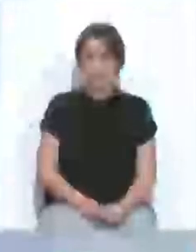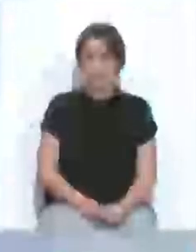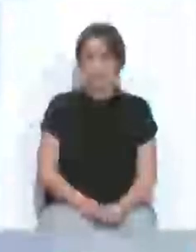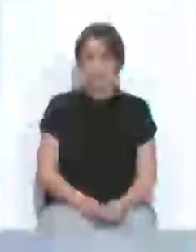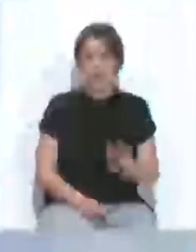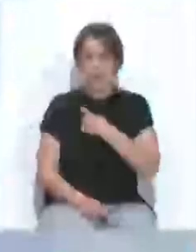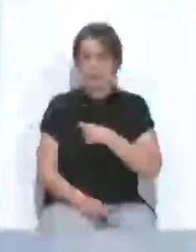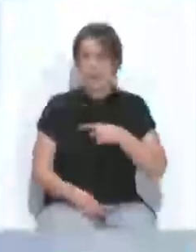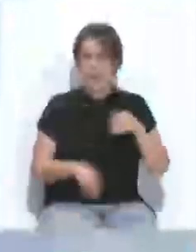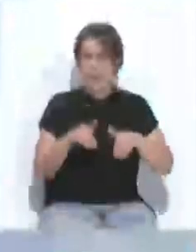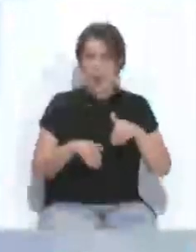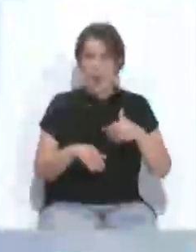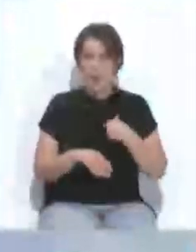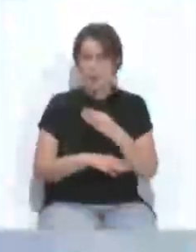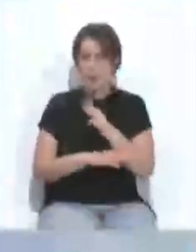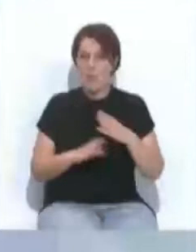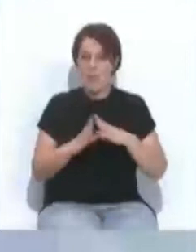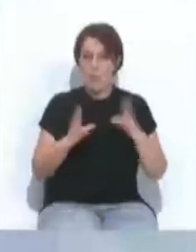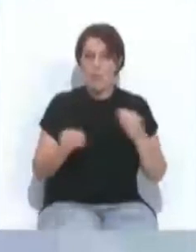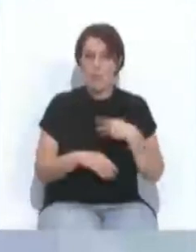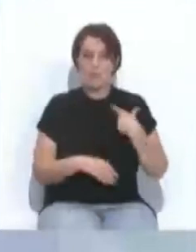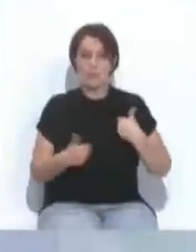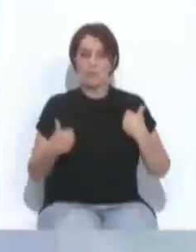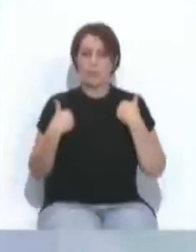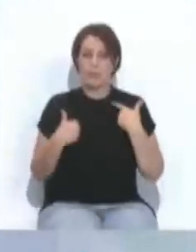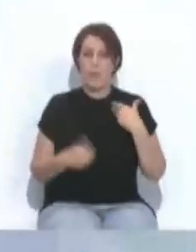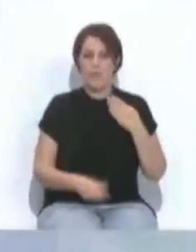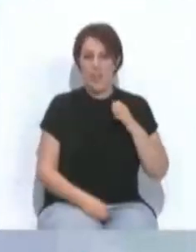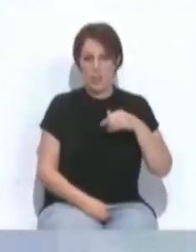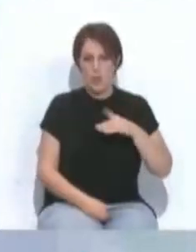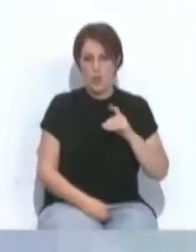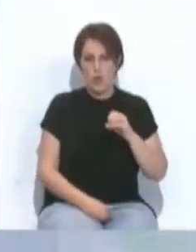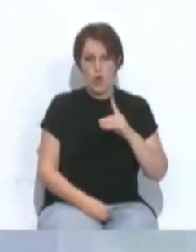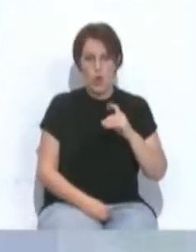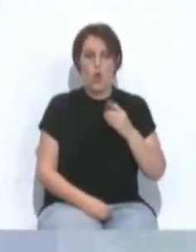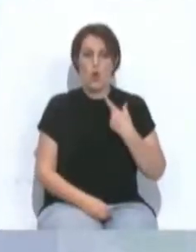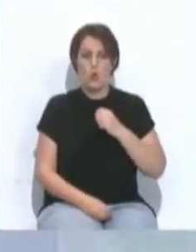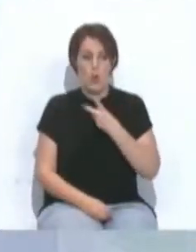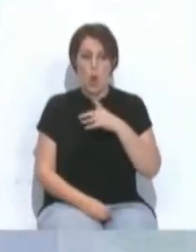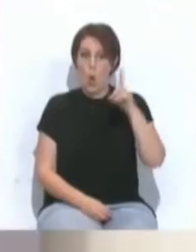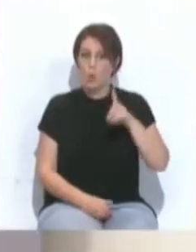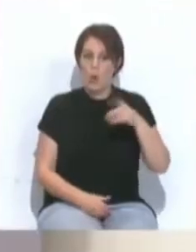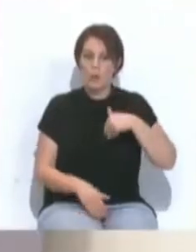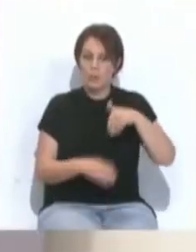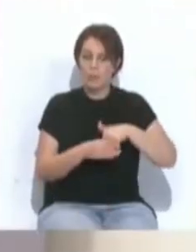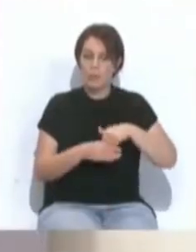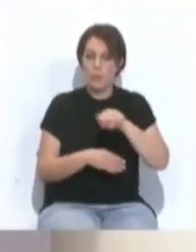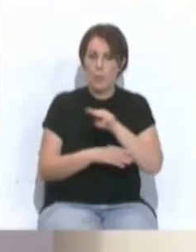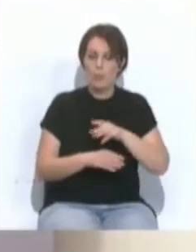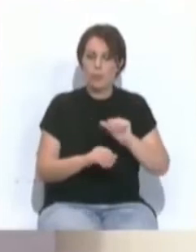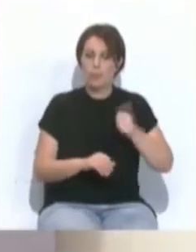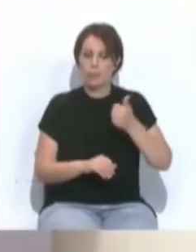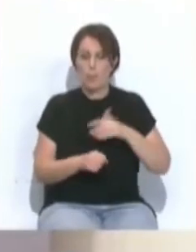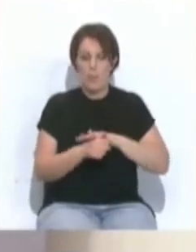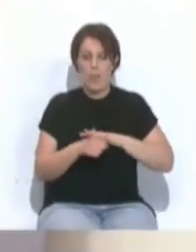El Comité Electoral del Partido Popular de Andalucía presidido por Elías Bendodo ha aprobado los números uno de las candidaturas del PP en